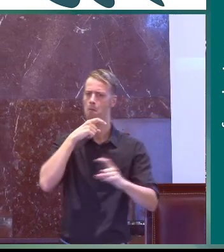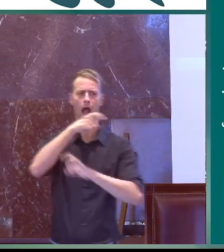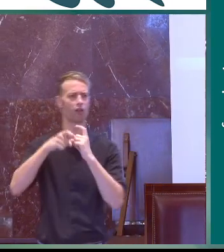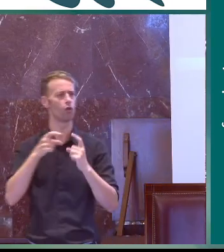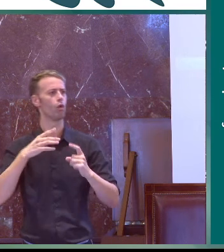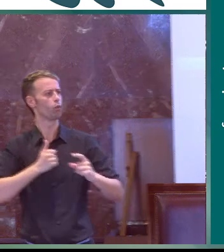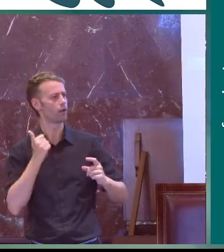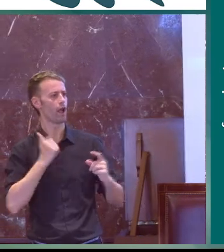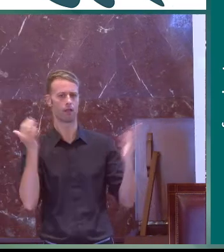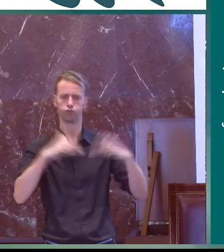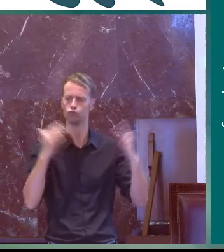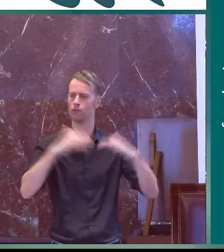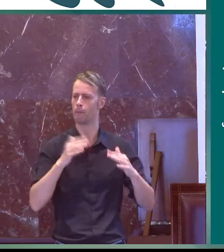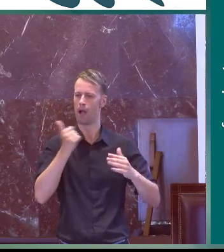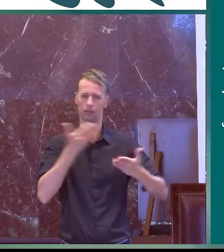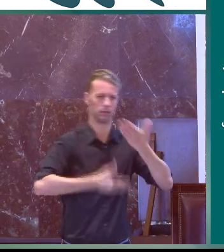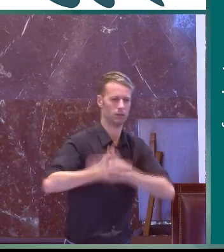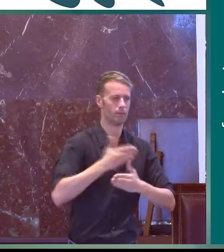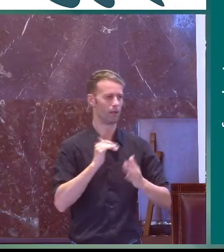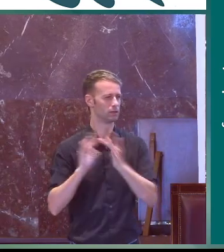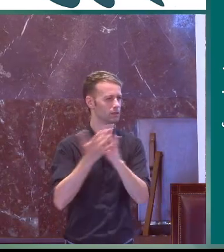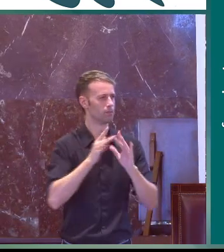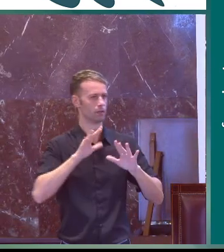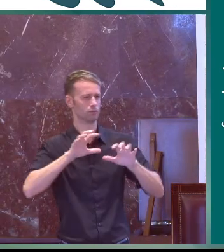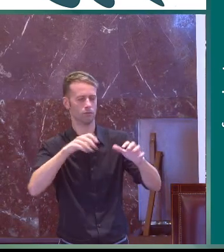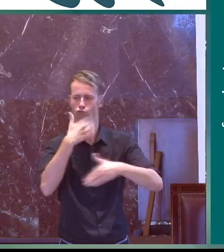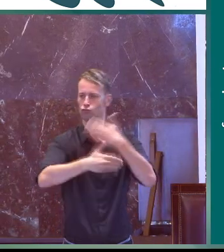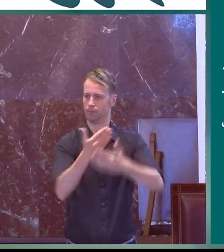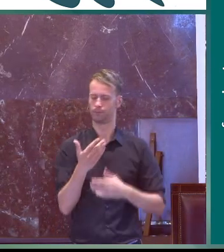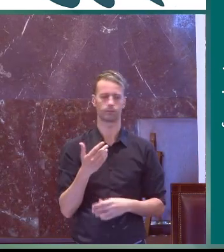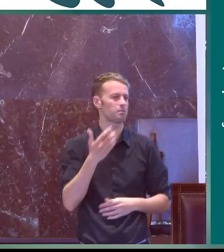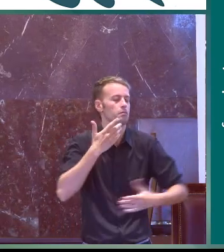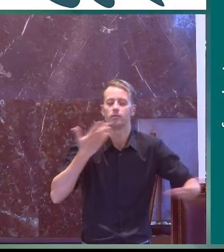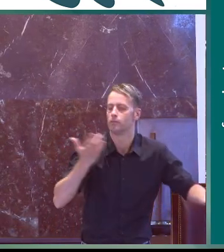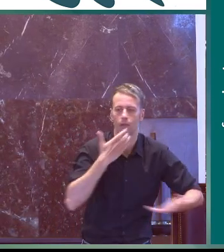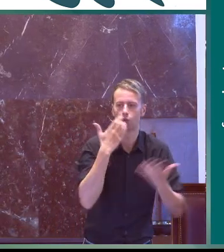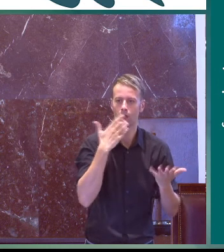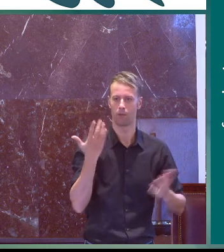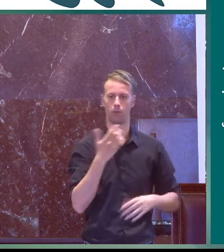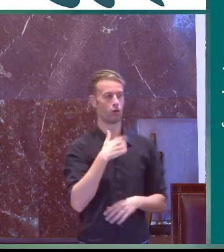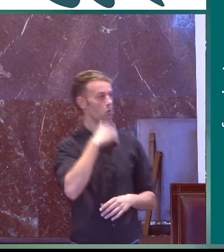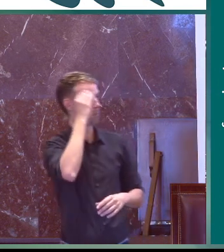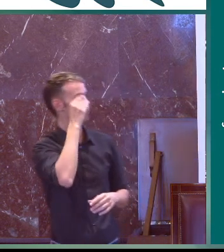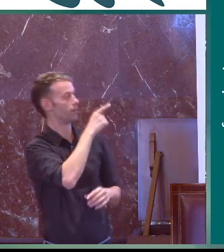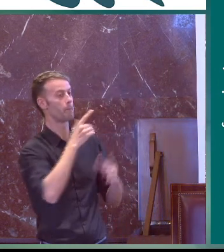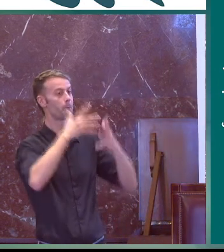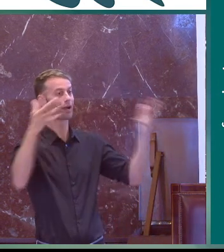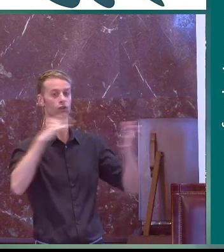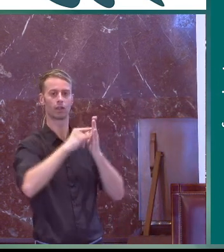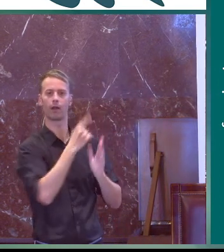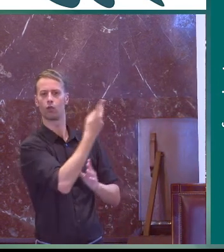un congreso de lengua de signos cada cuatro años y ahora tenerlo anualmente es una oportunidad para intercambiar para aprender y para avanzar mucho más es un ejemplo